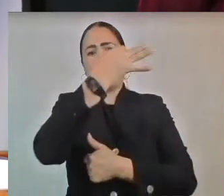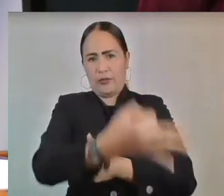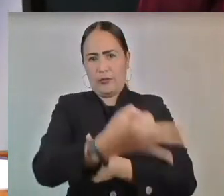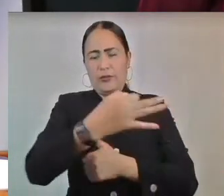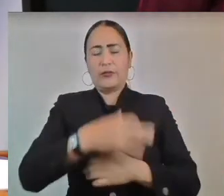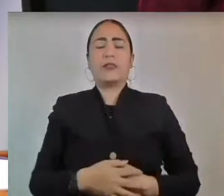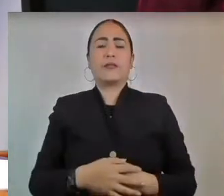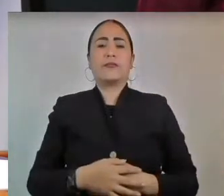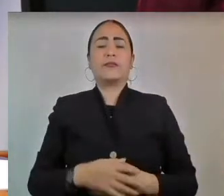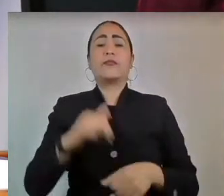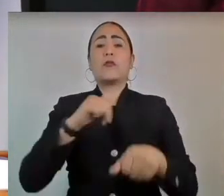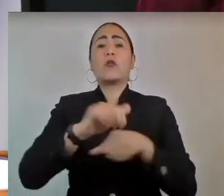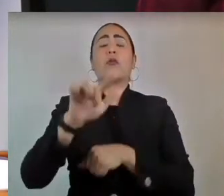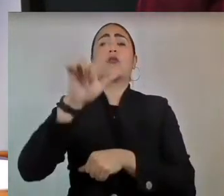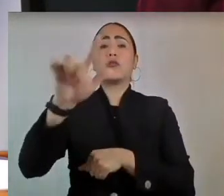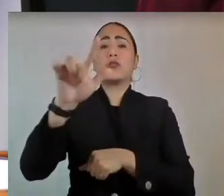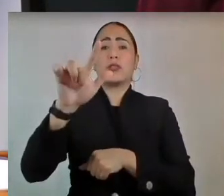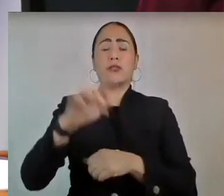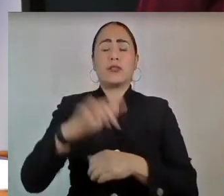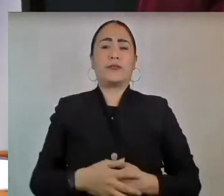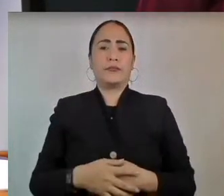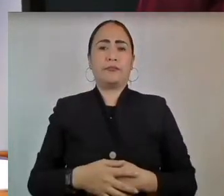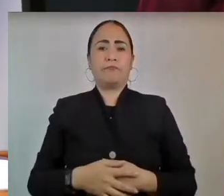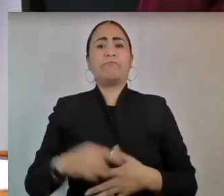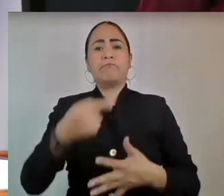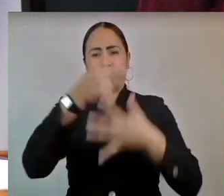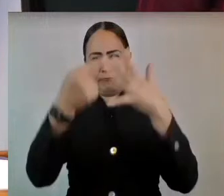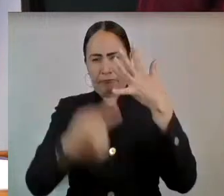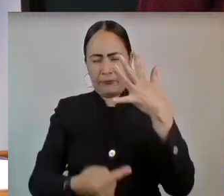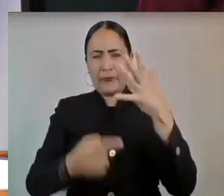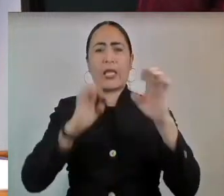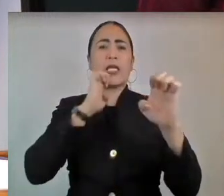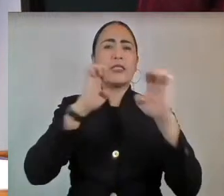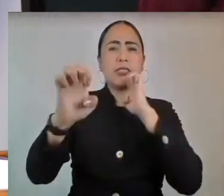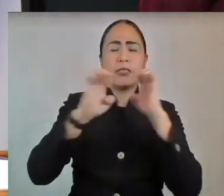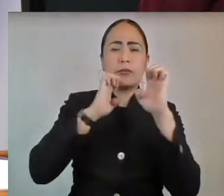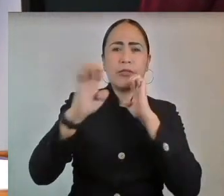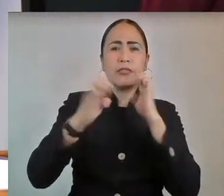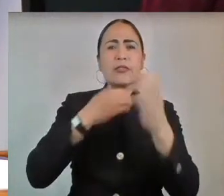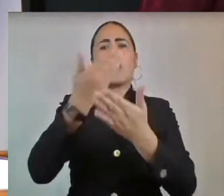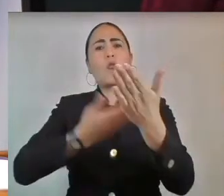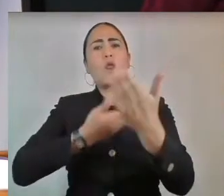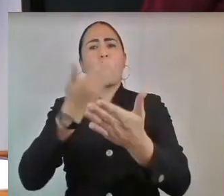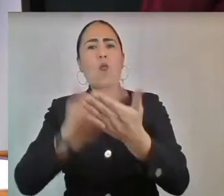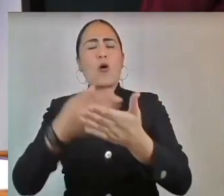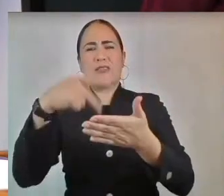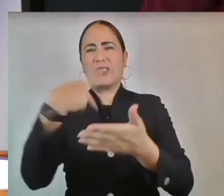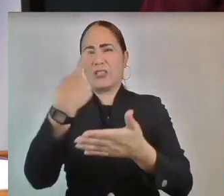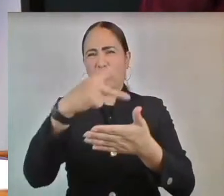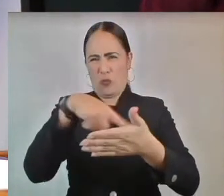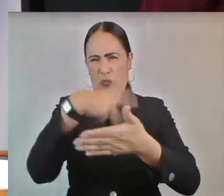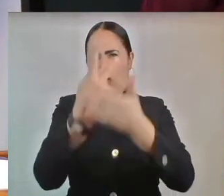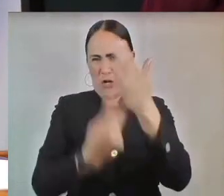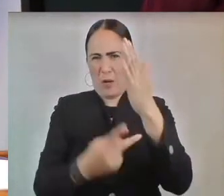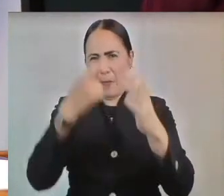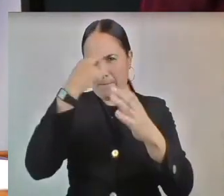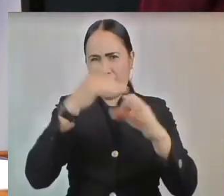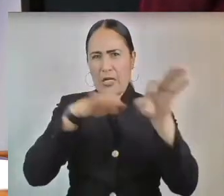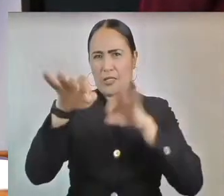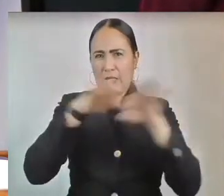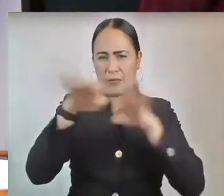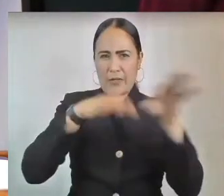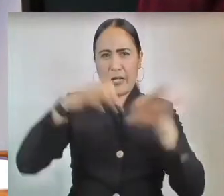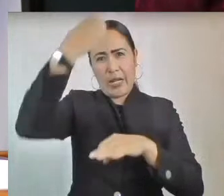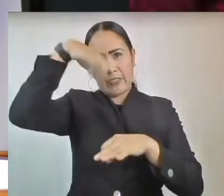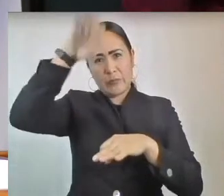evaluación documental de idoneidad, las entrevistas, la propuesta del programa de trabajo, la experiencia en materia de derechos